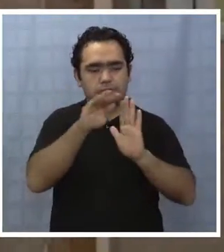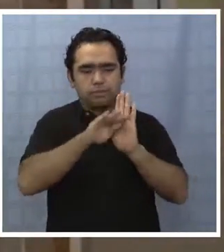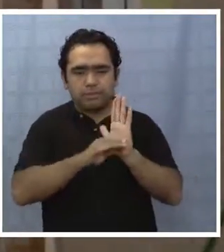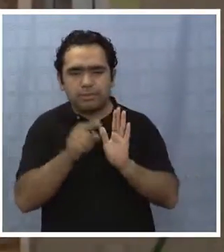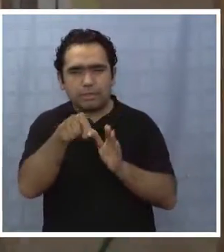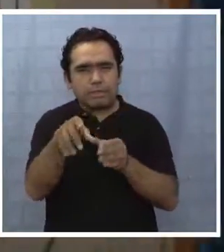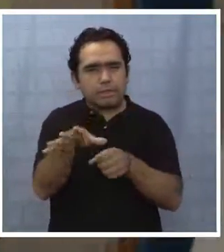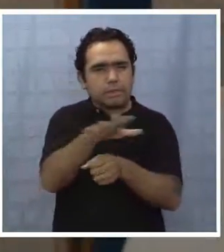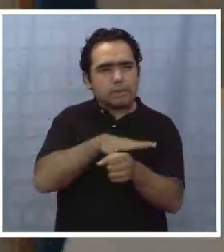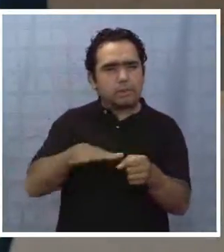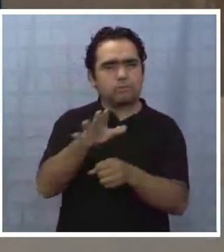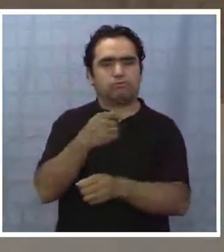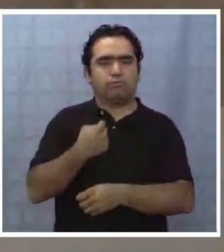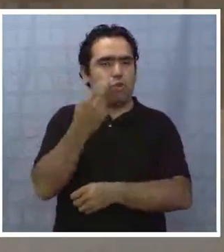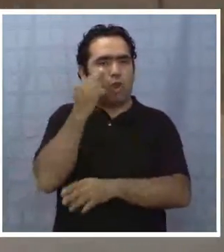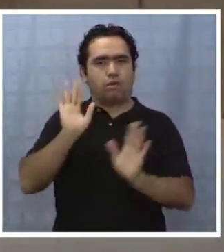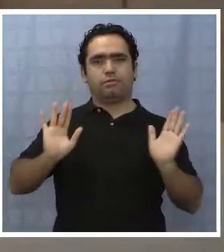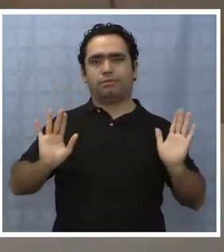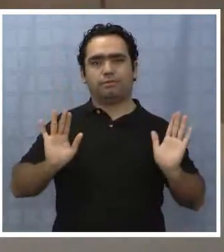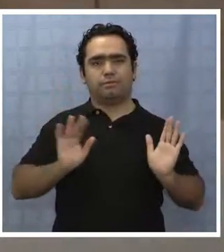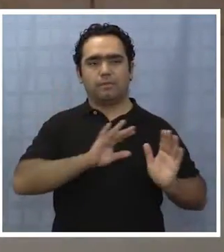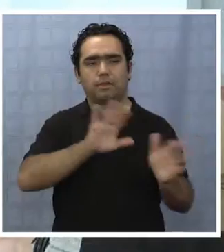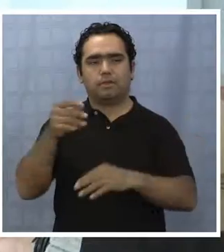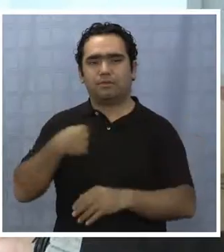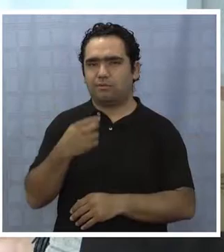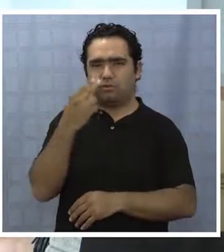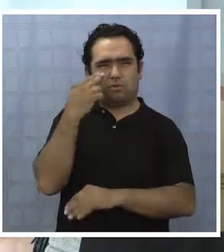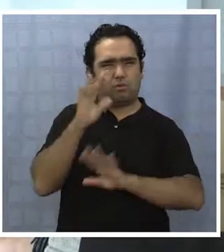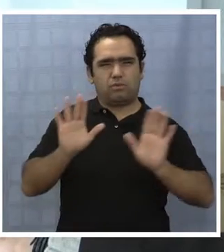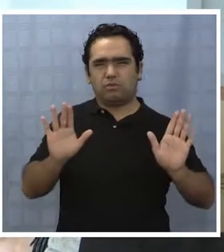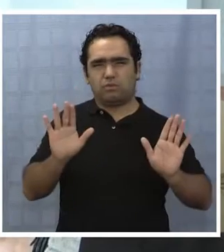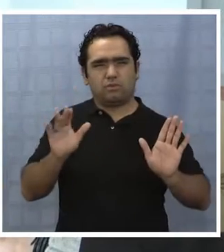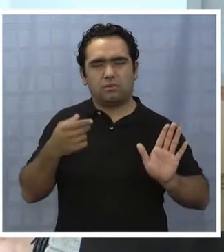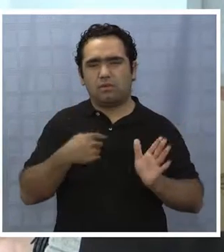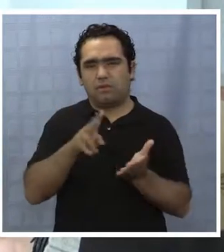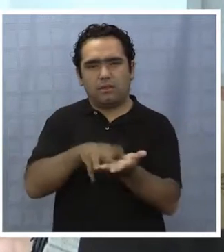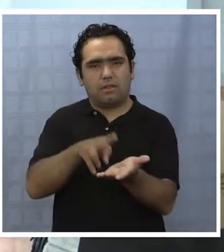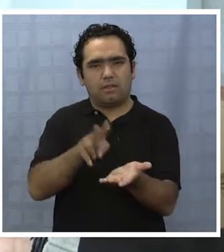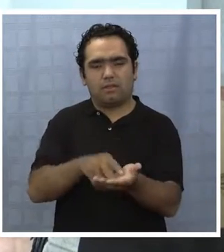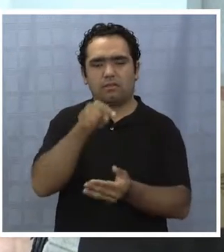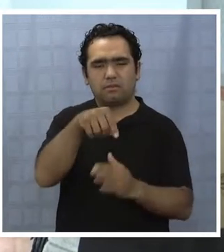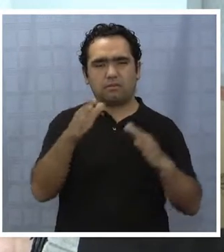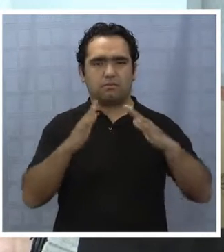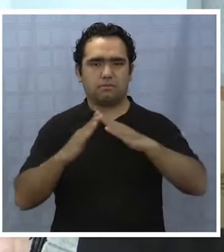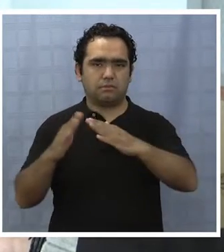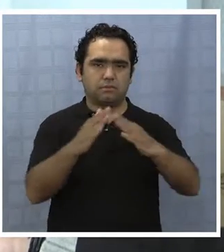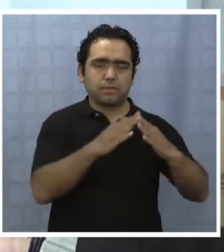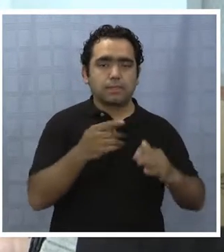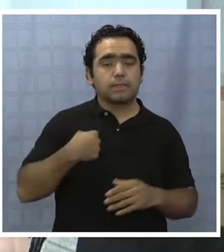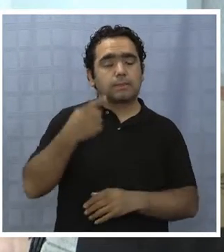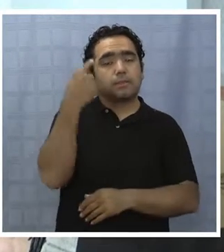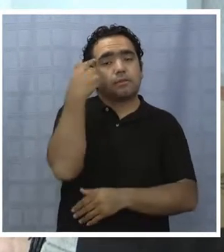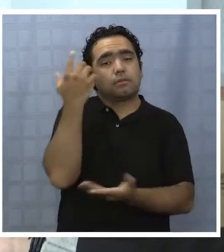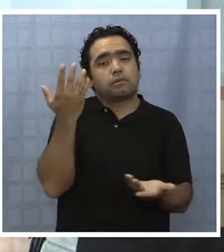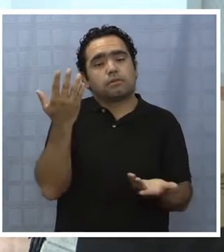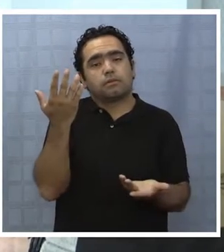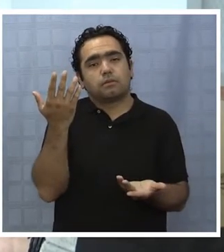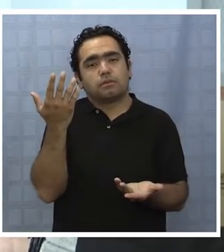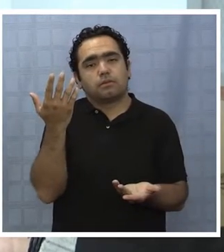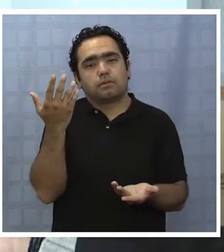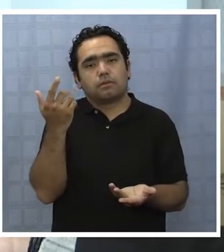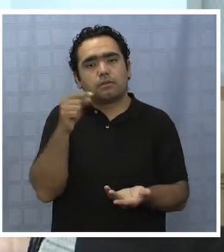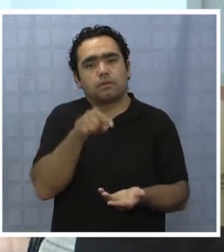lo desconoce. Desgraciadamente desconozco el caso de estas viviendas, me imagino que son para